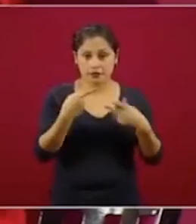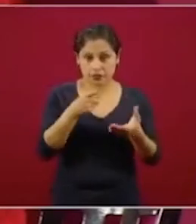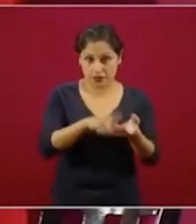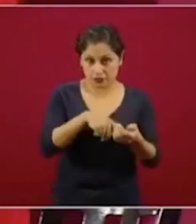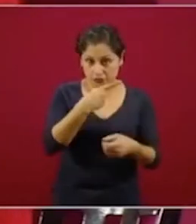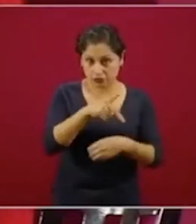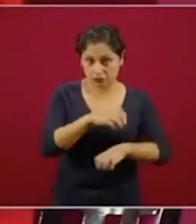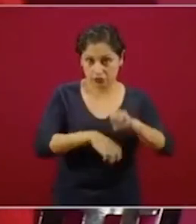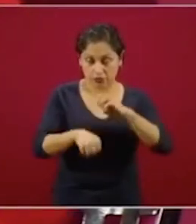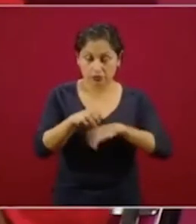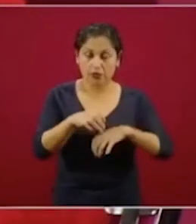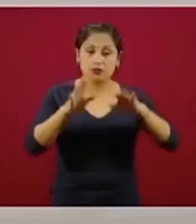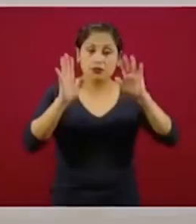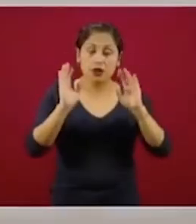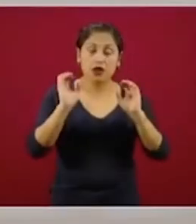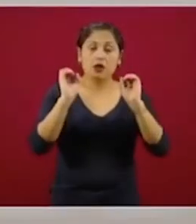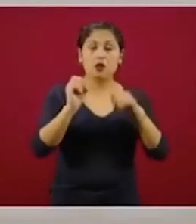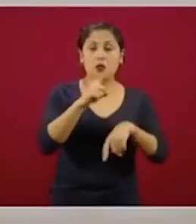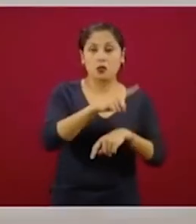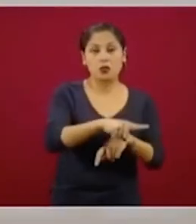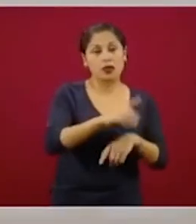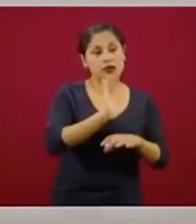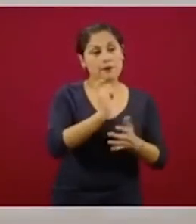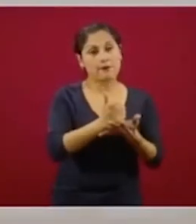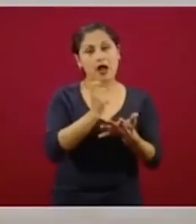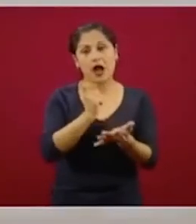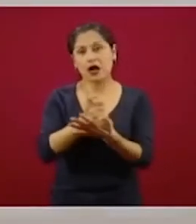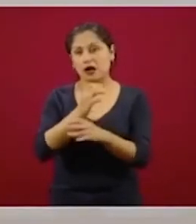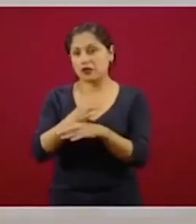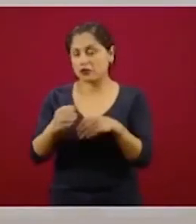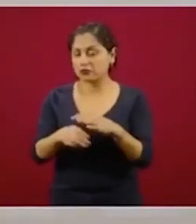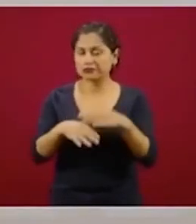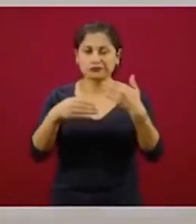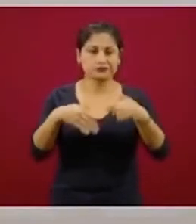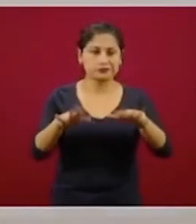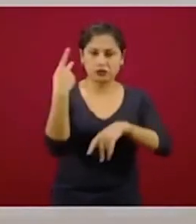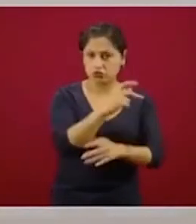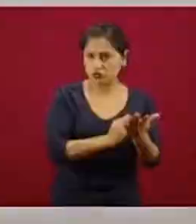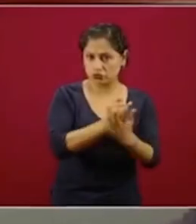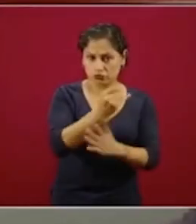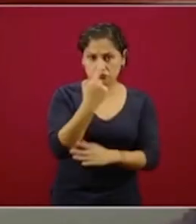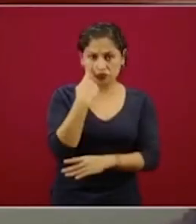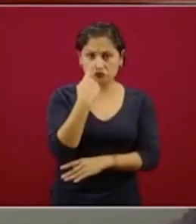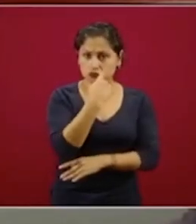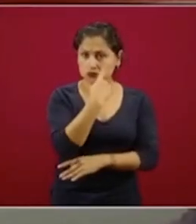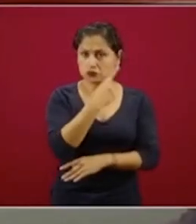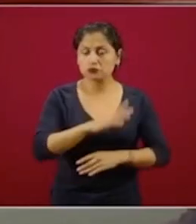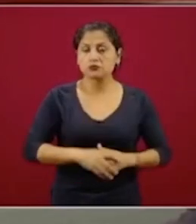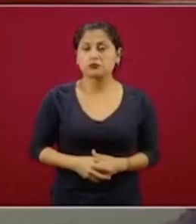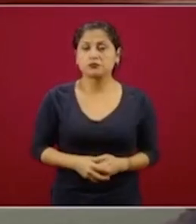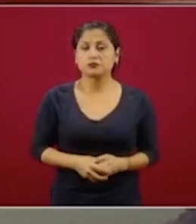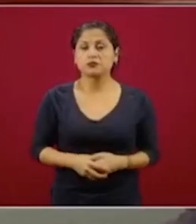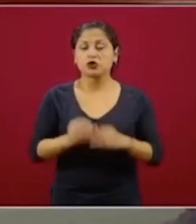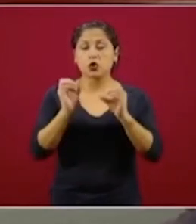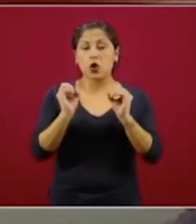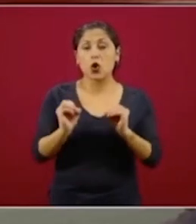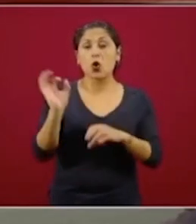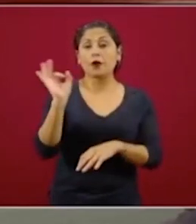pago, retiró todo y lo distribuyó en lo que consideró era más importante o dejó en su cuenta